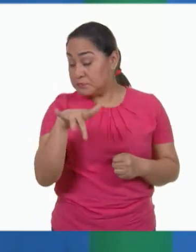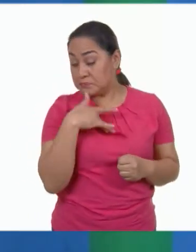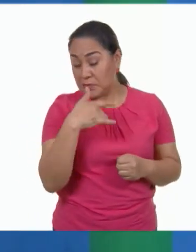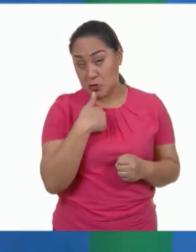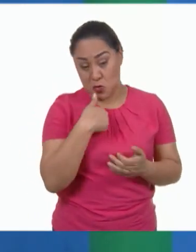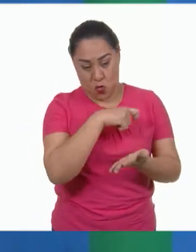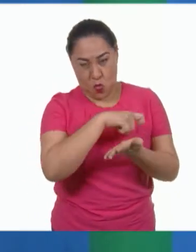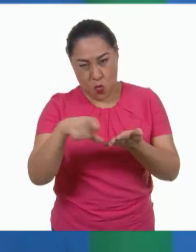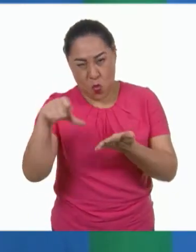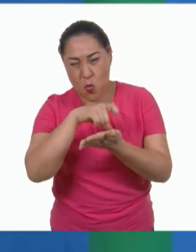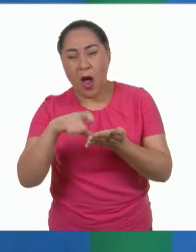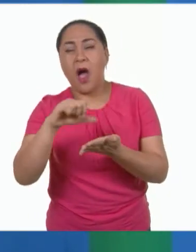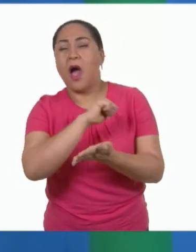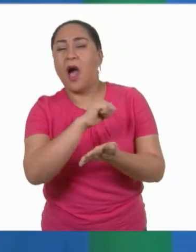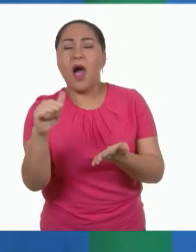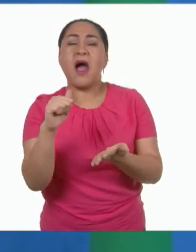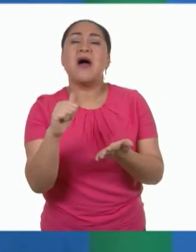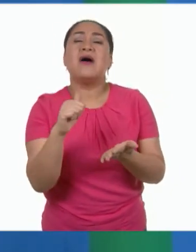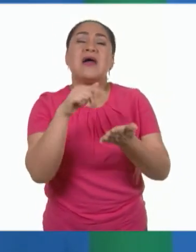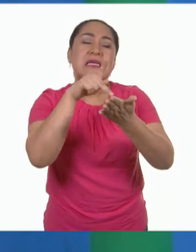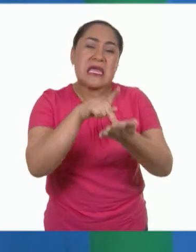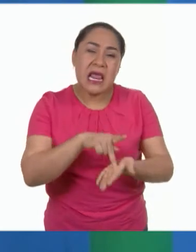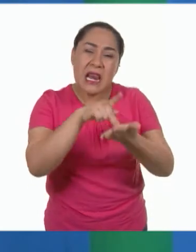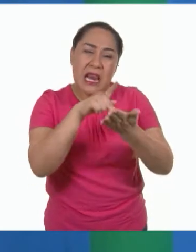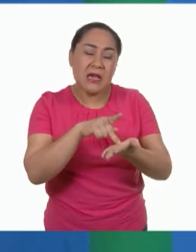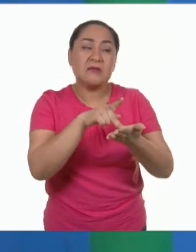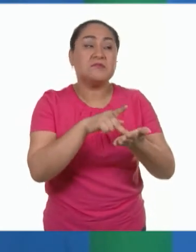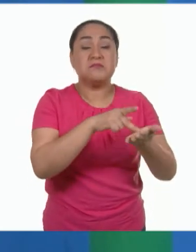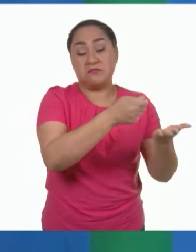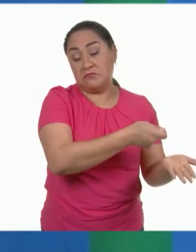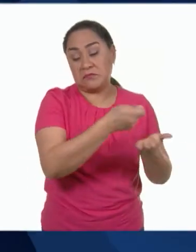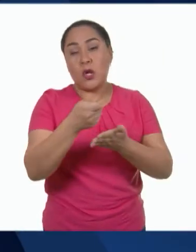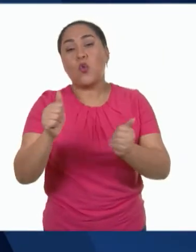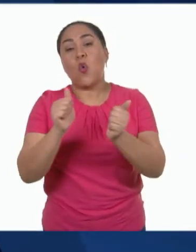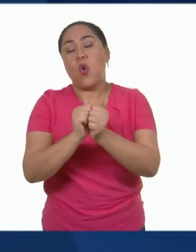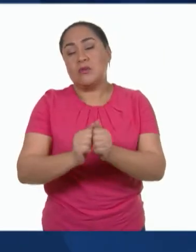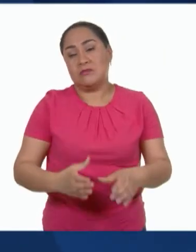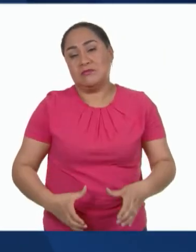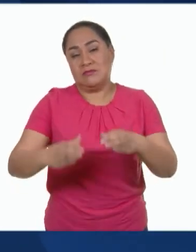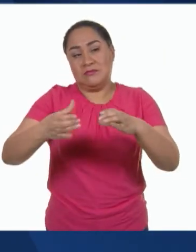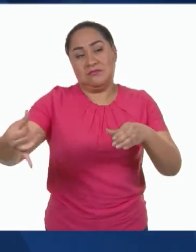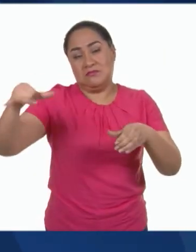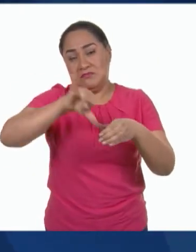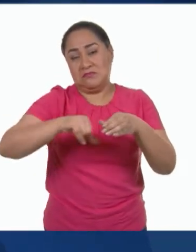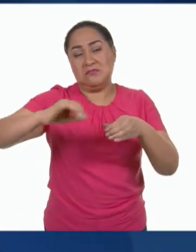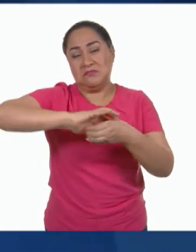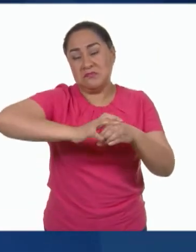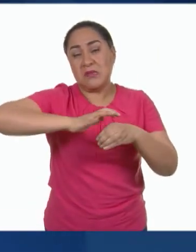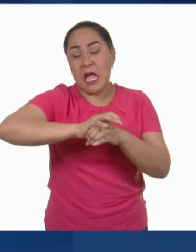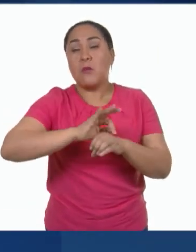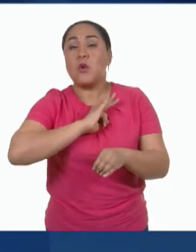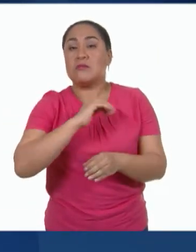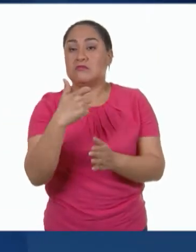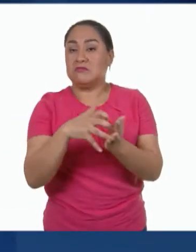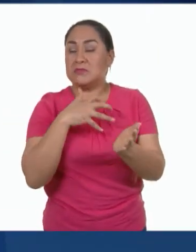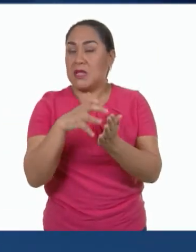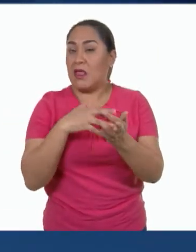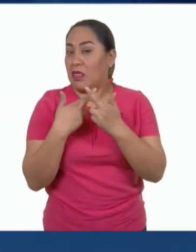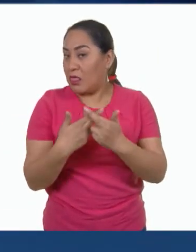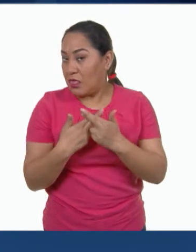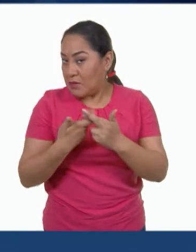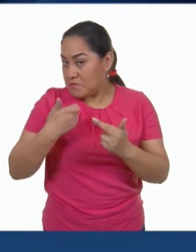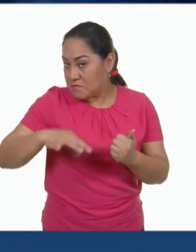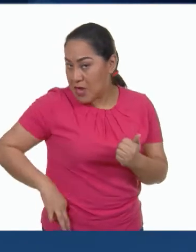productos a granel y además los almacenamos en recipientes reutilizados, podemos ahorrar aún más dinero. Y a lo largo,